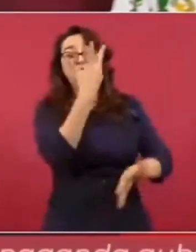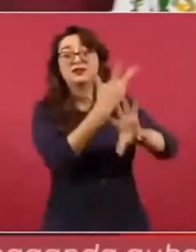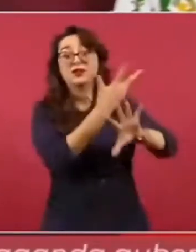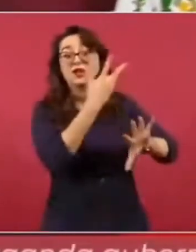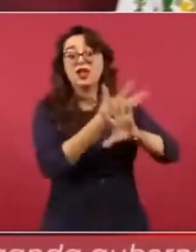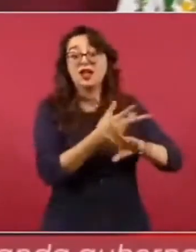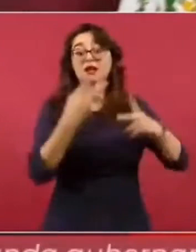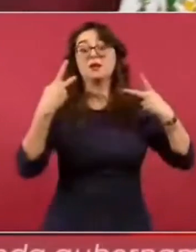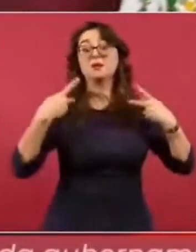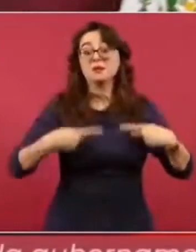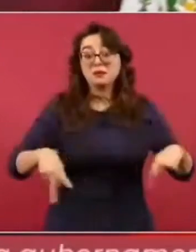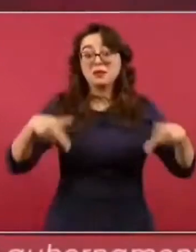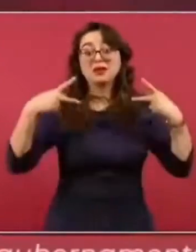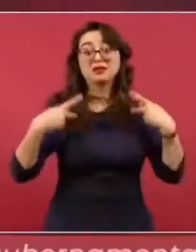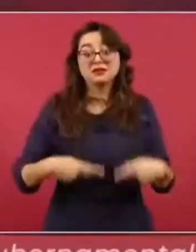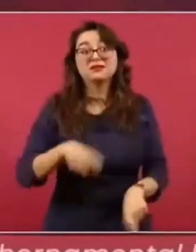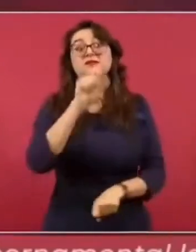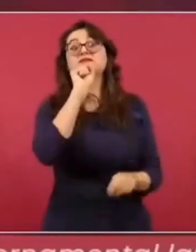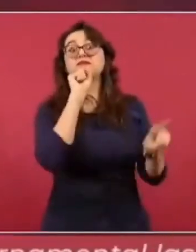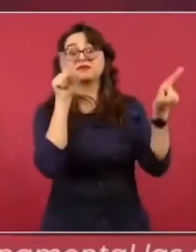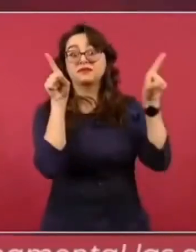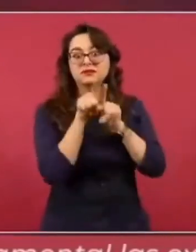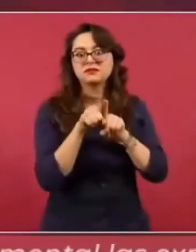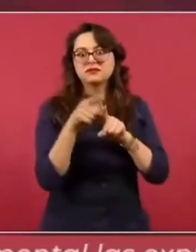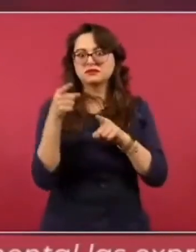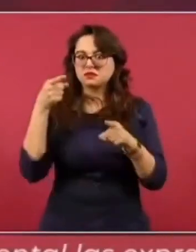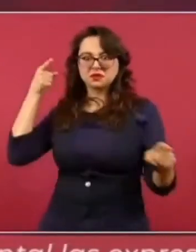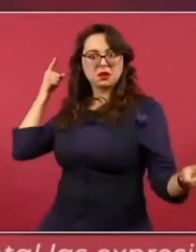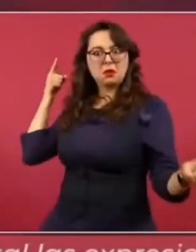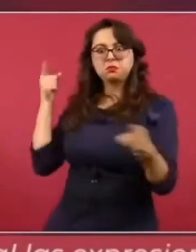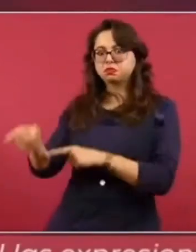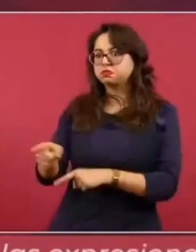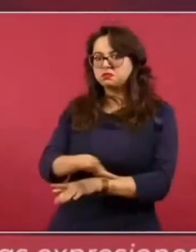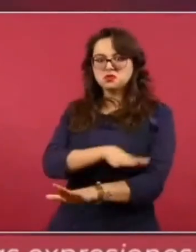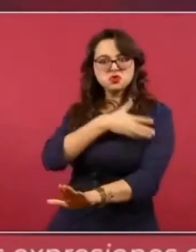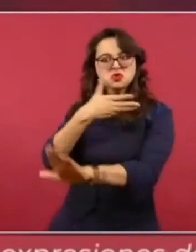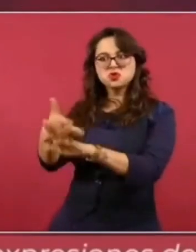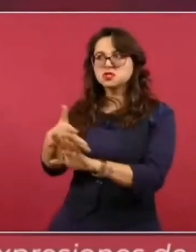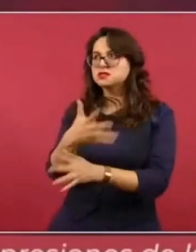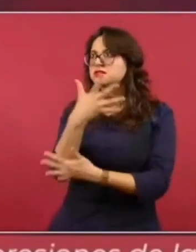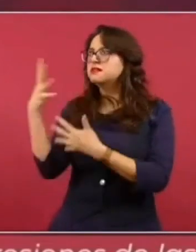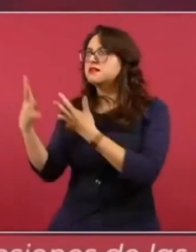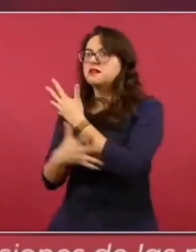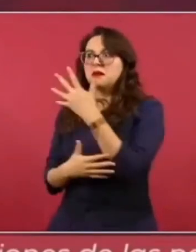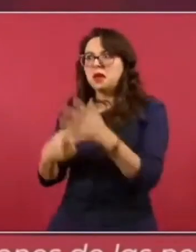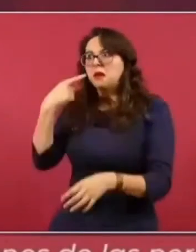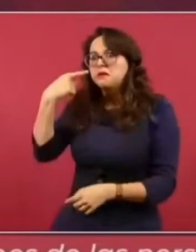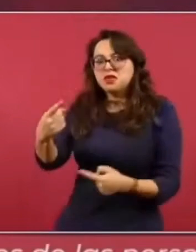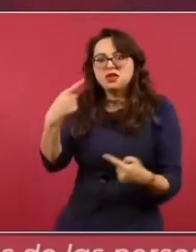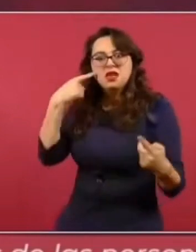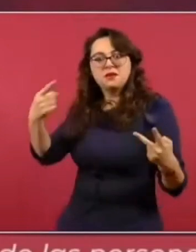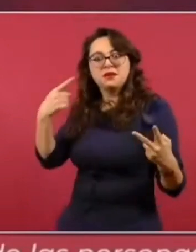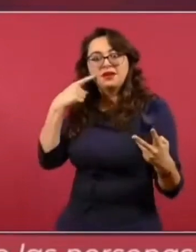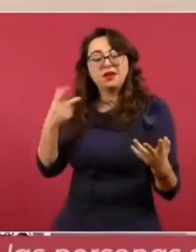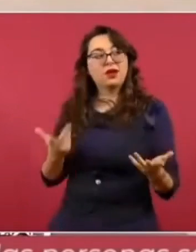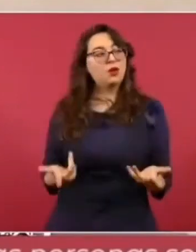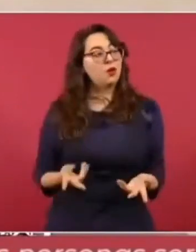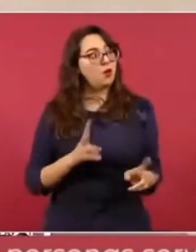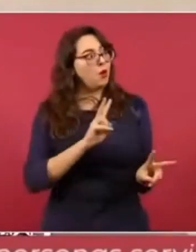O hay auténticos, verdaderos ambientalistas. Hay otros que son